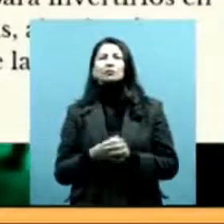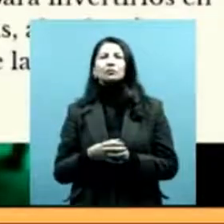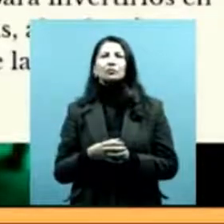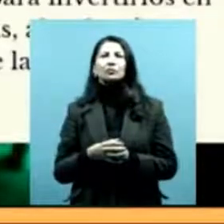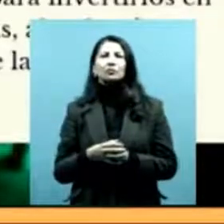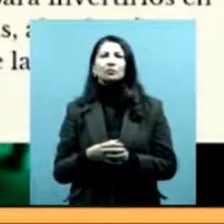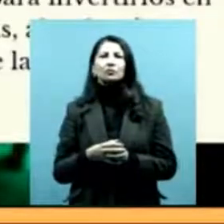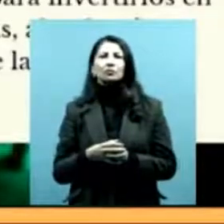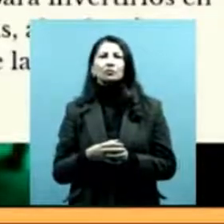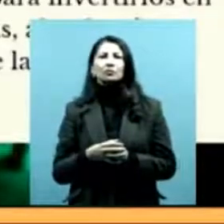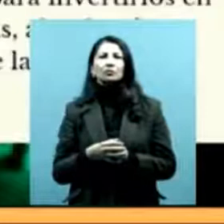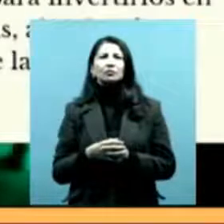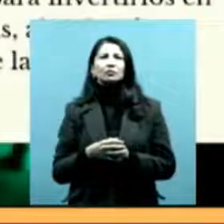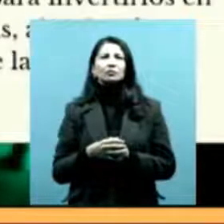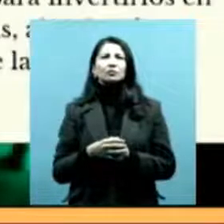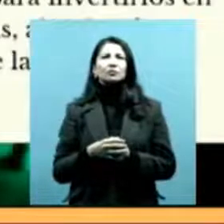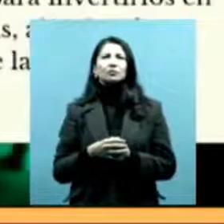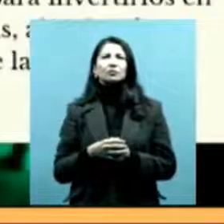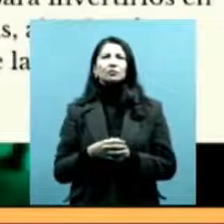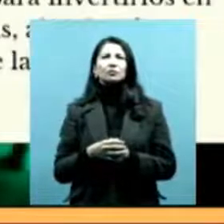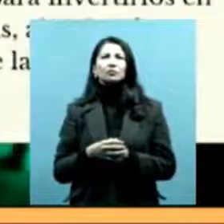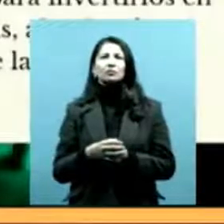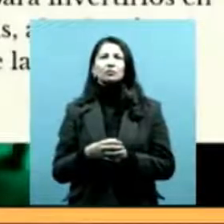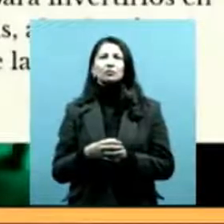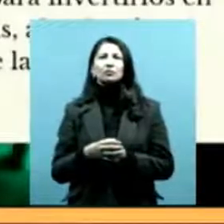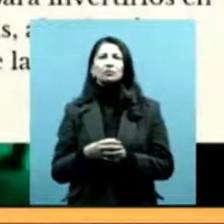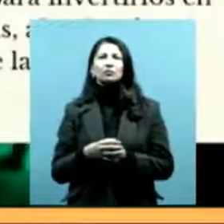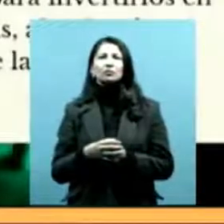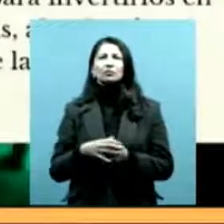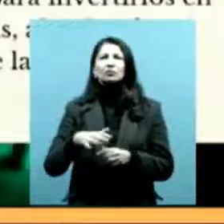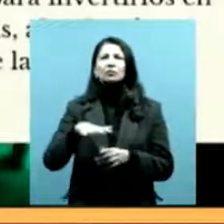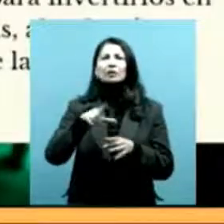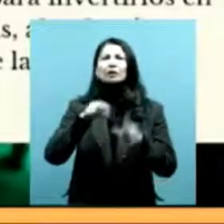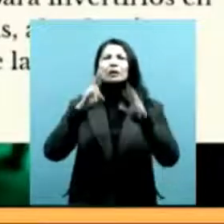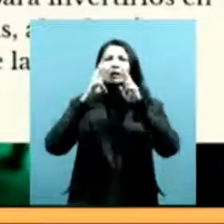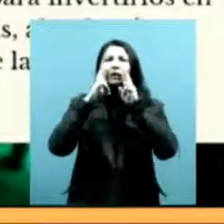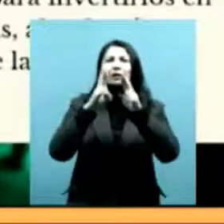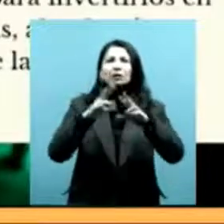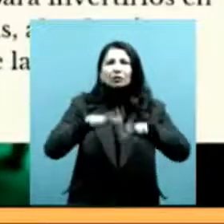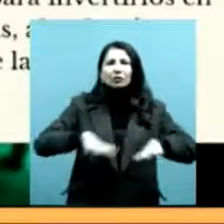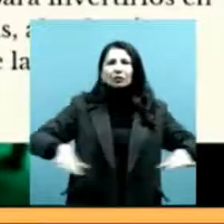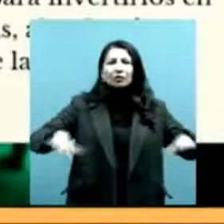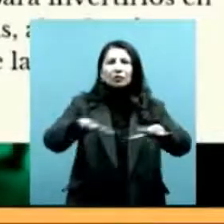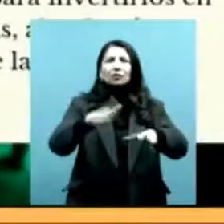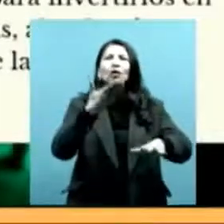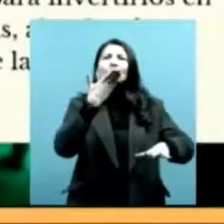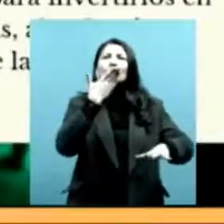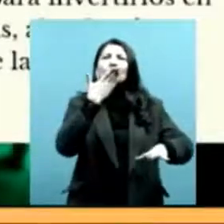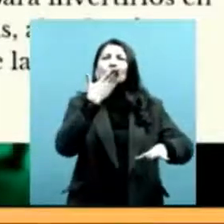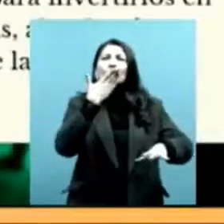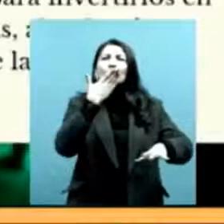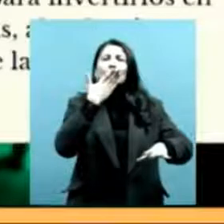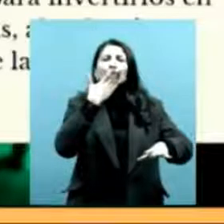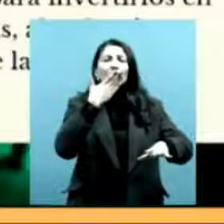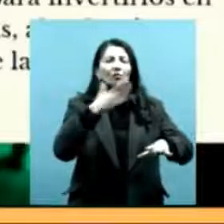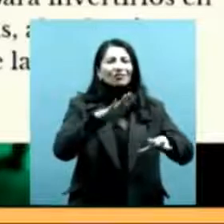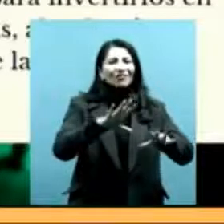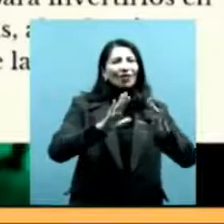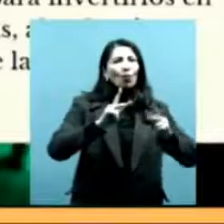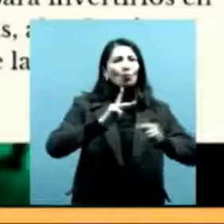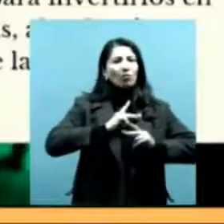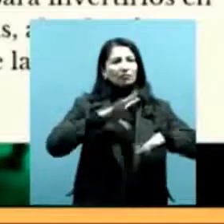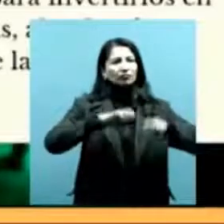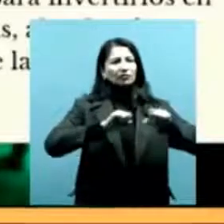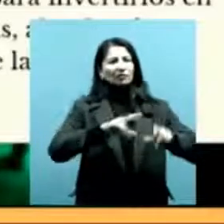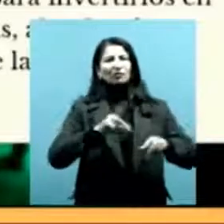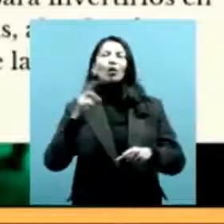creando una reserva indígena en Guadujávina en la Patagonia en la provincia de Chubut. Y acá vemos esta confesión misma del Estado de